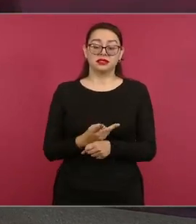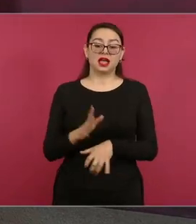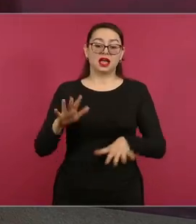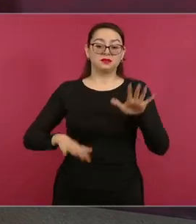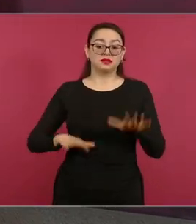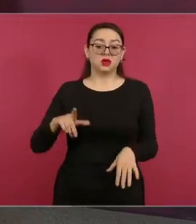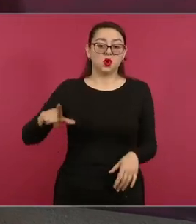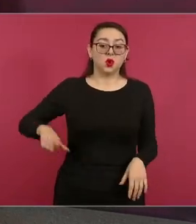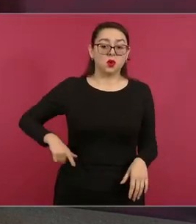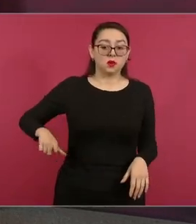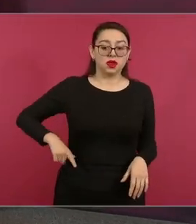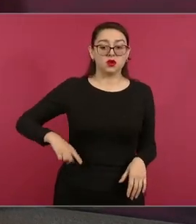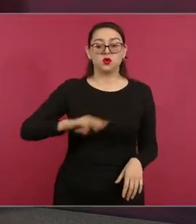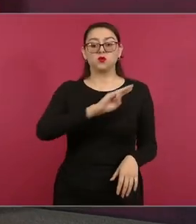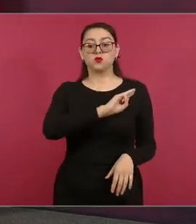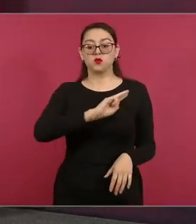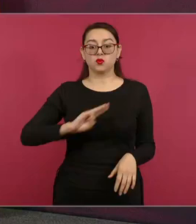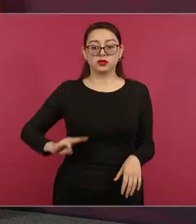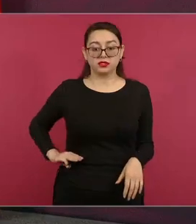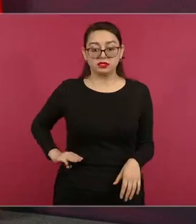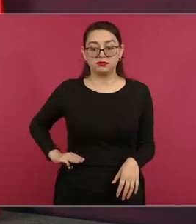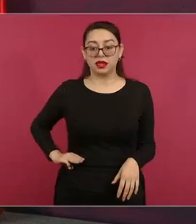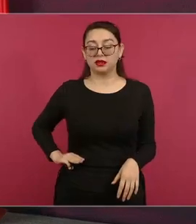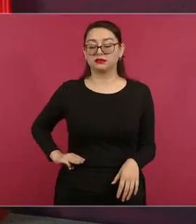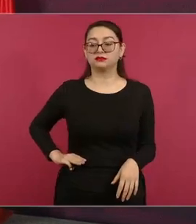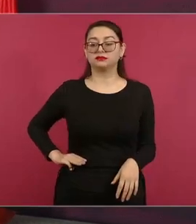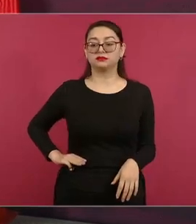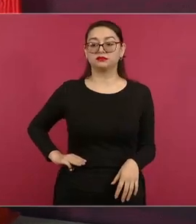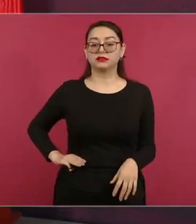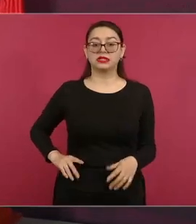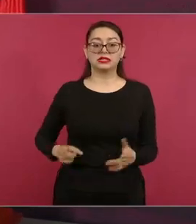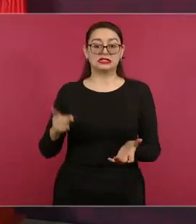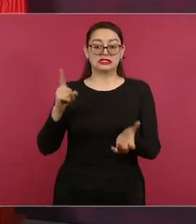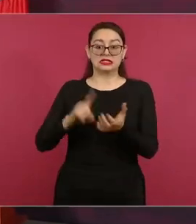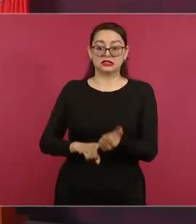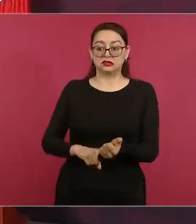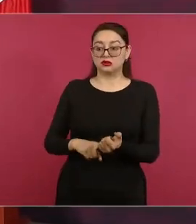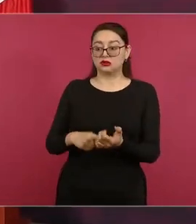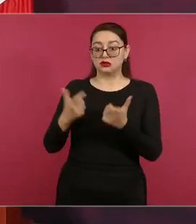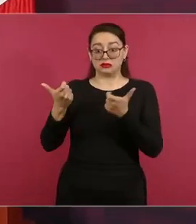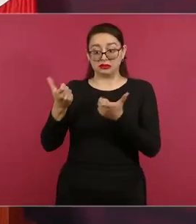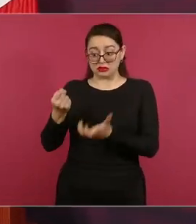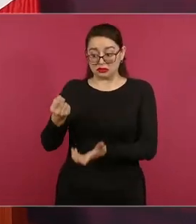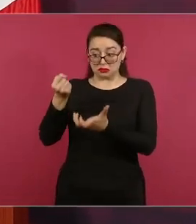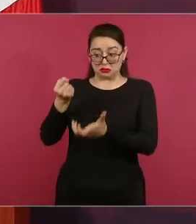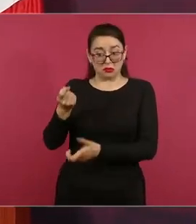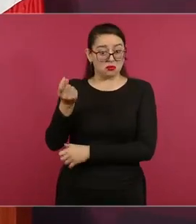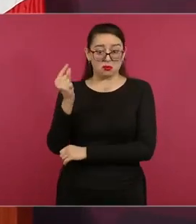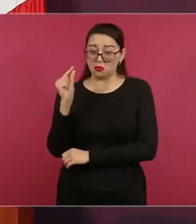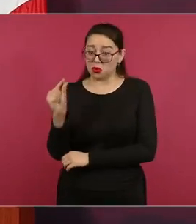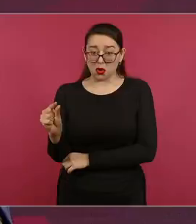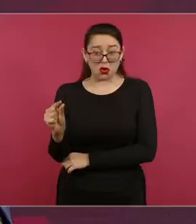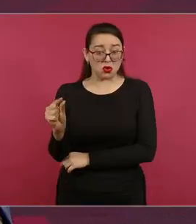no cuentan con recursos suficientes